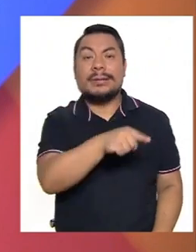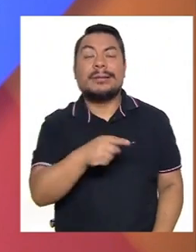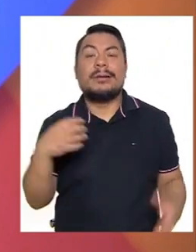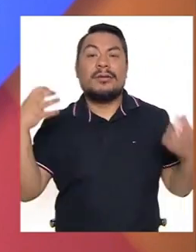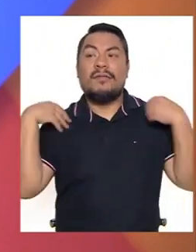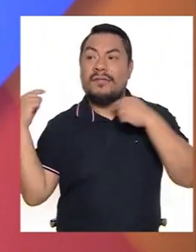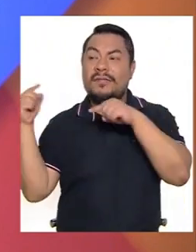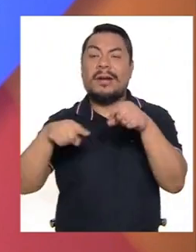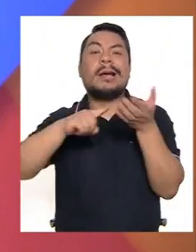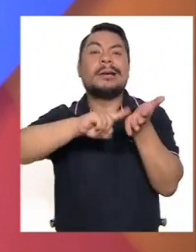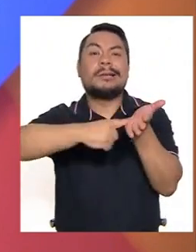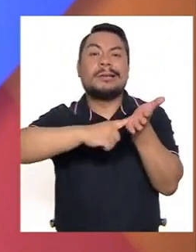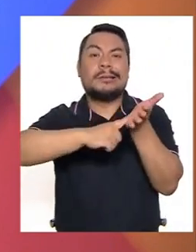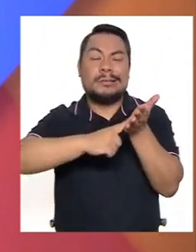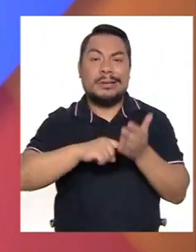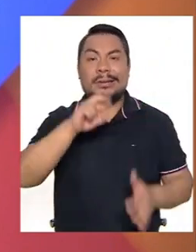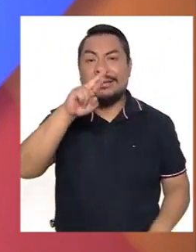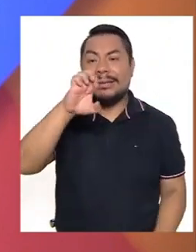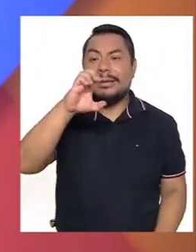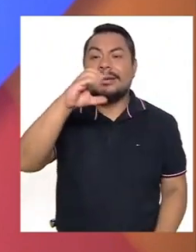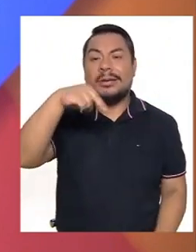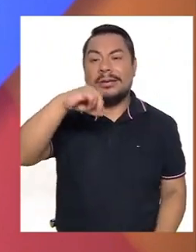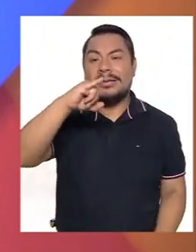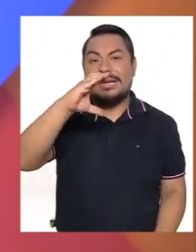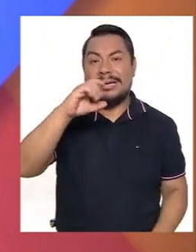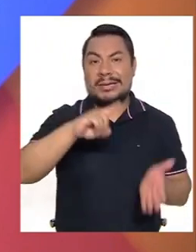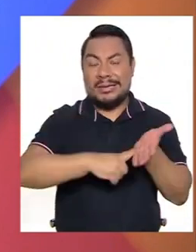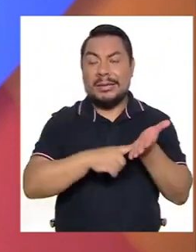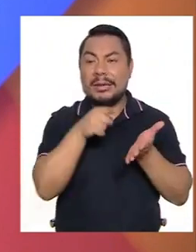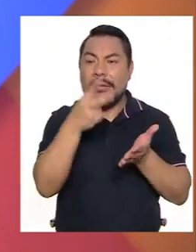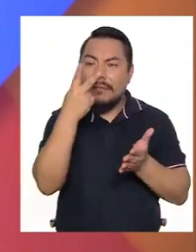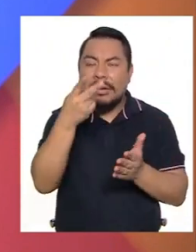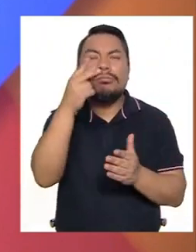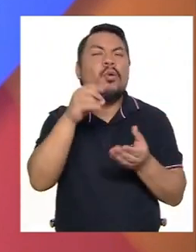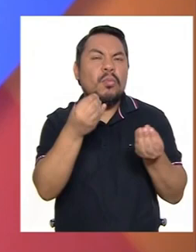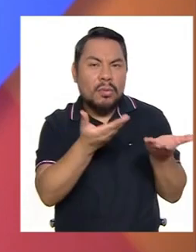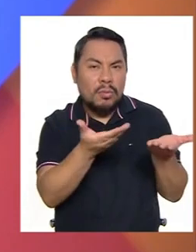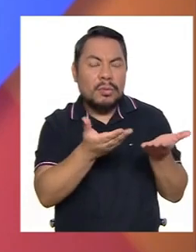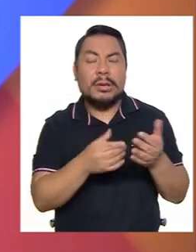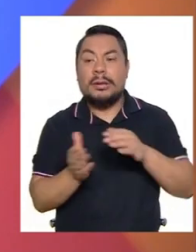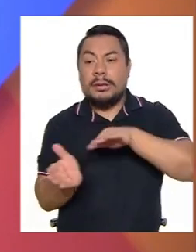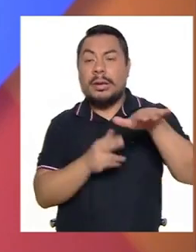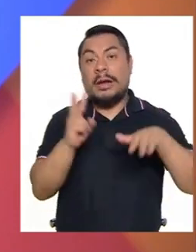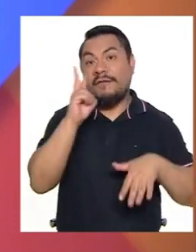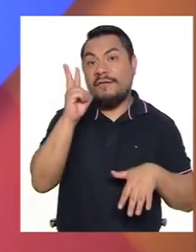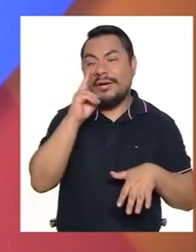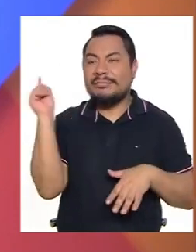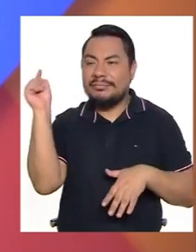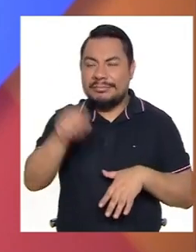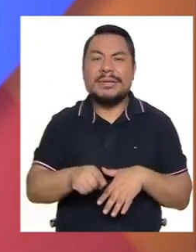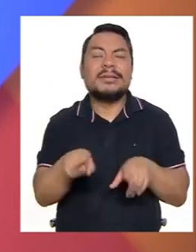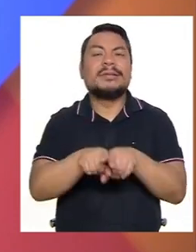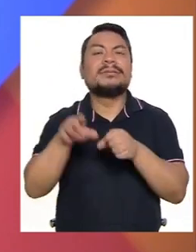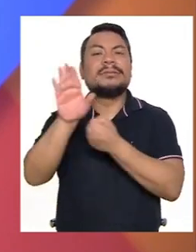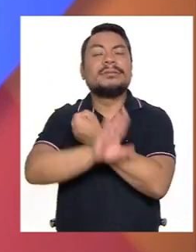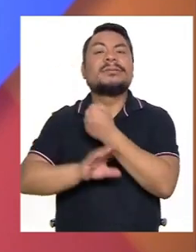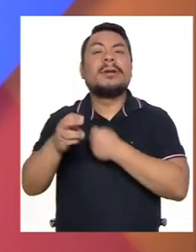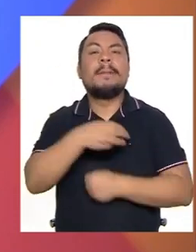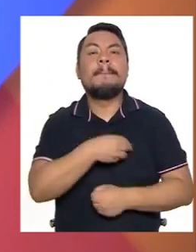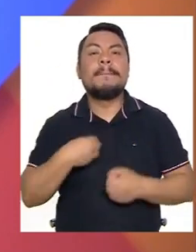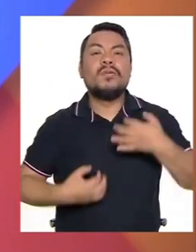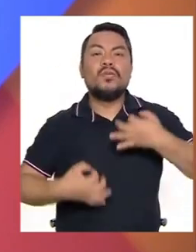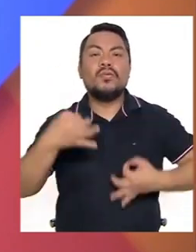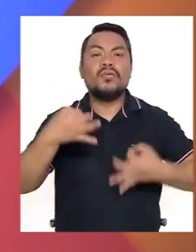ejemplo, para ver temas de identificación. Y los viernes tenemos a los defensores del Ministerio de